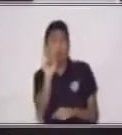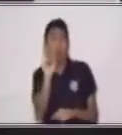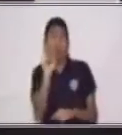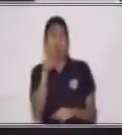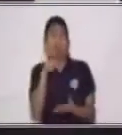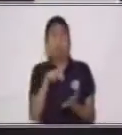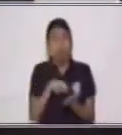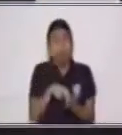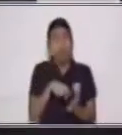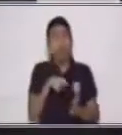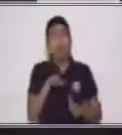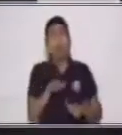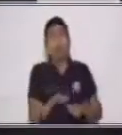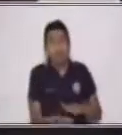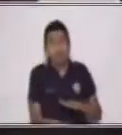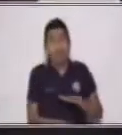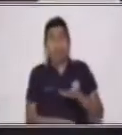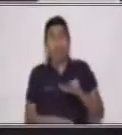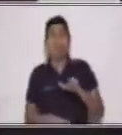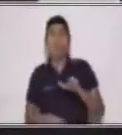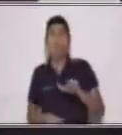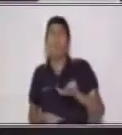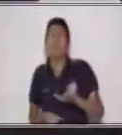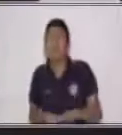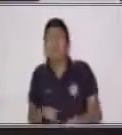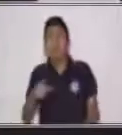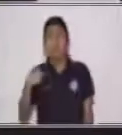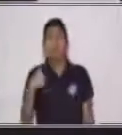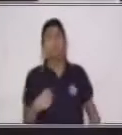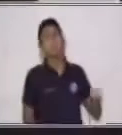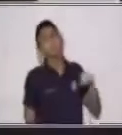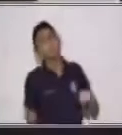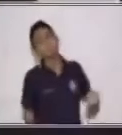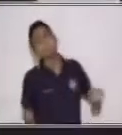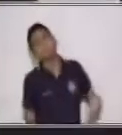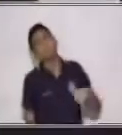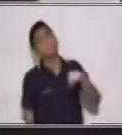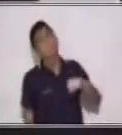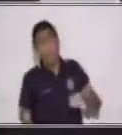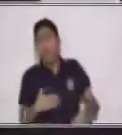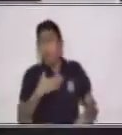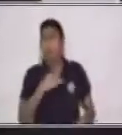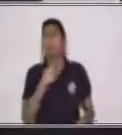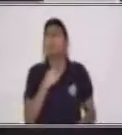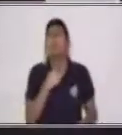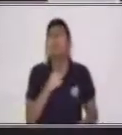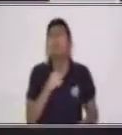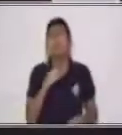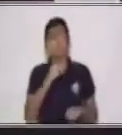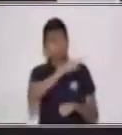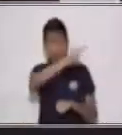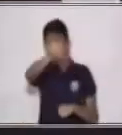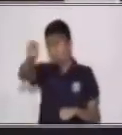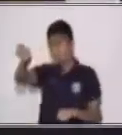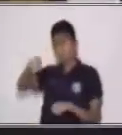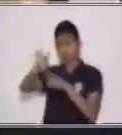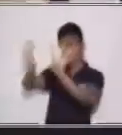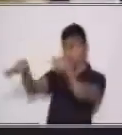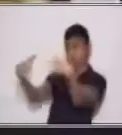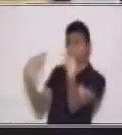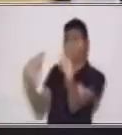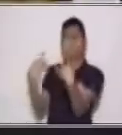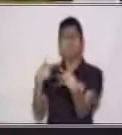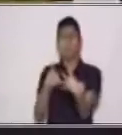A mí me gusta que todos me vean con mi abuelito y que sepan que tengo un